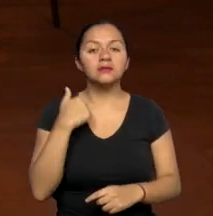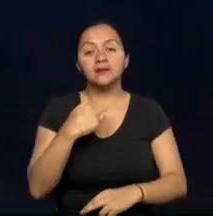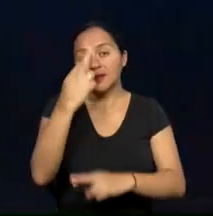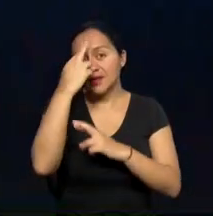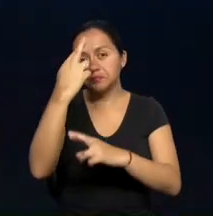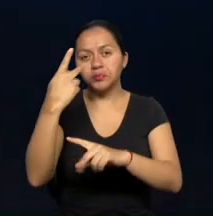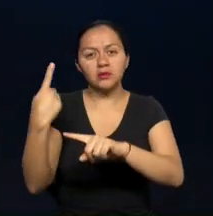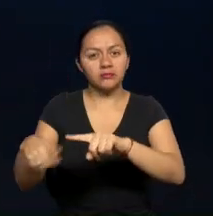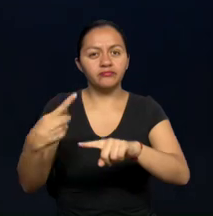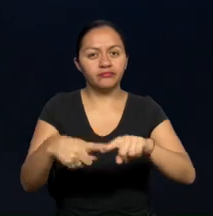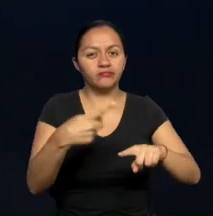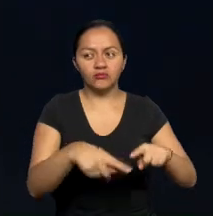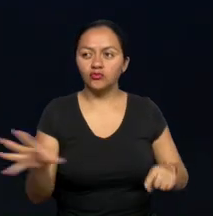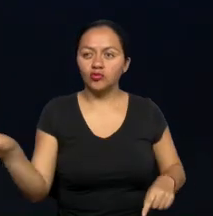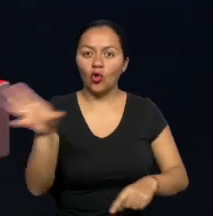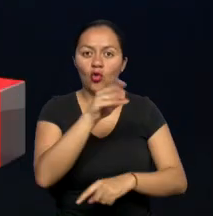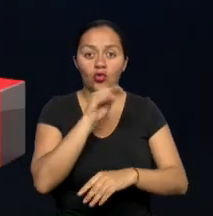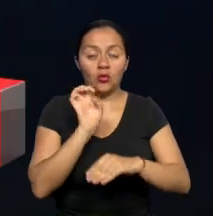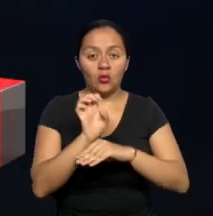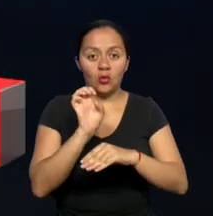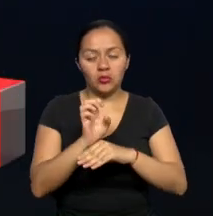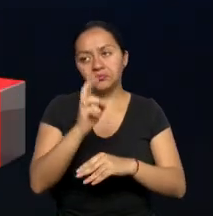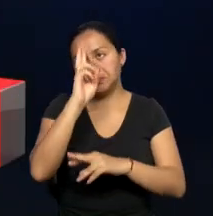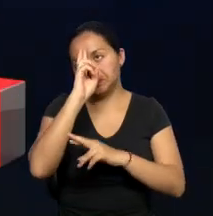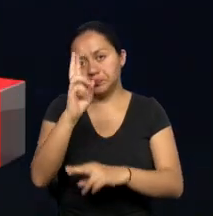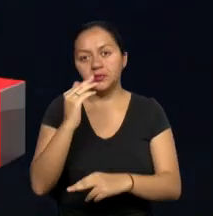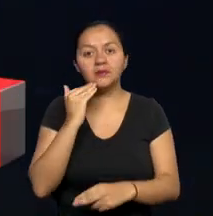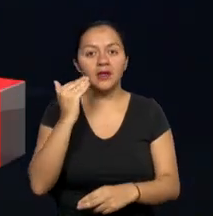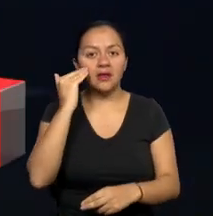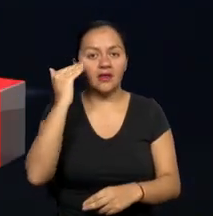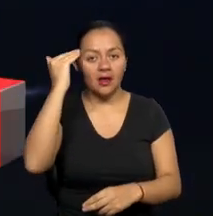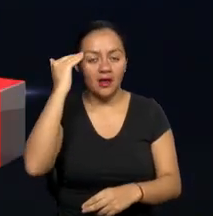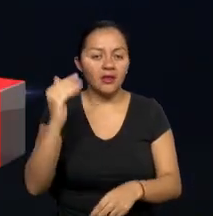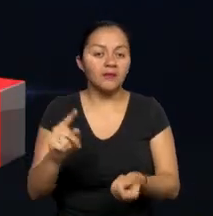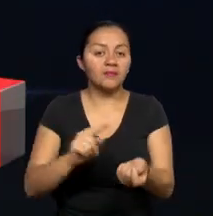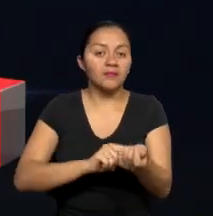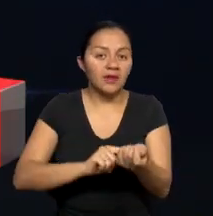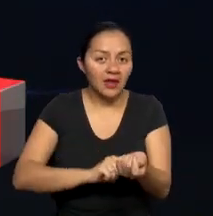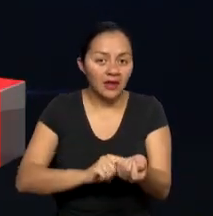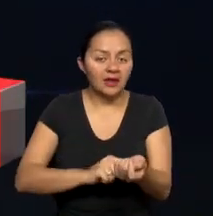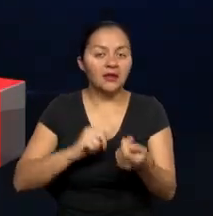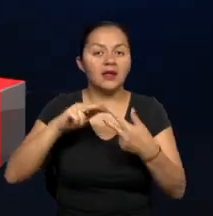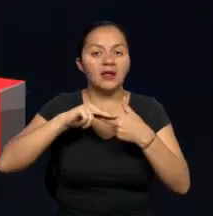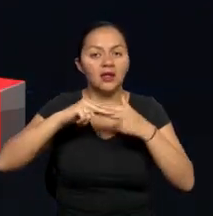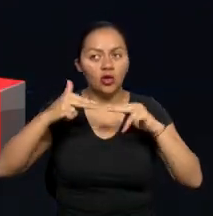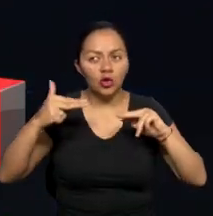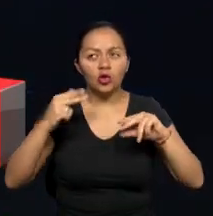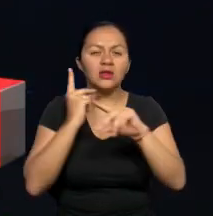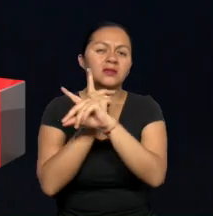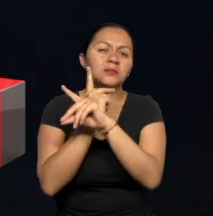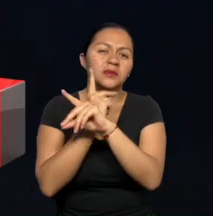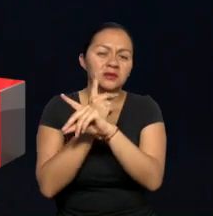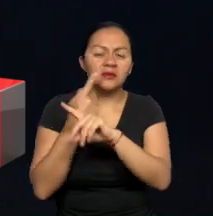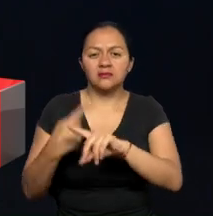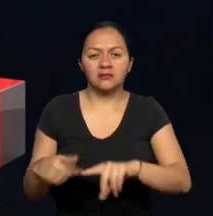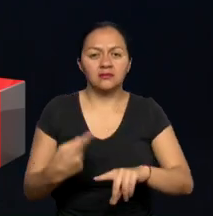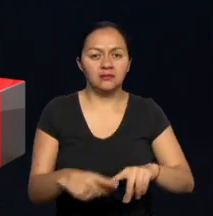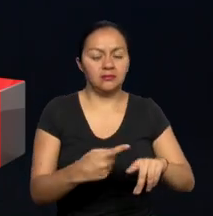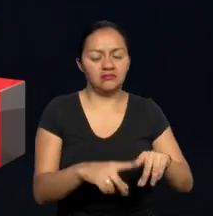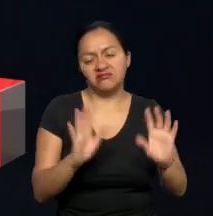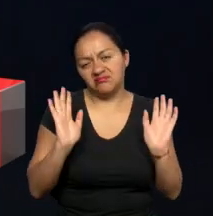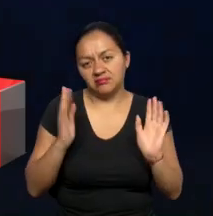megadiversidad del país, respetando edad, respetando género, etnia, discapacidad, diversidad.